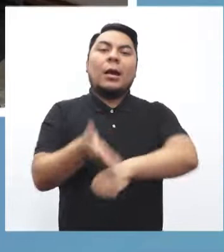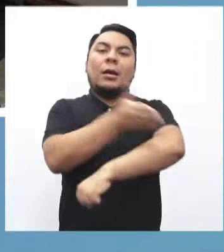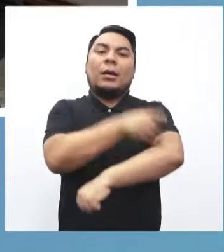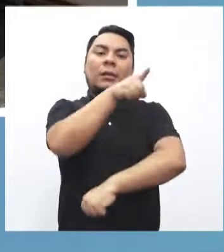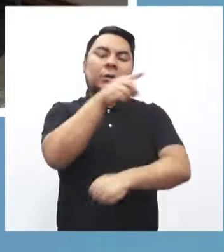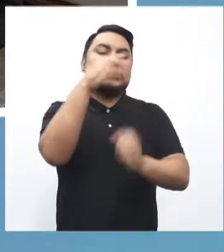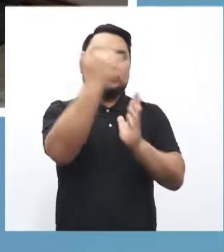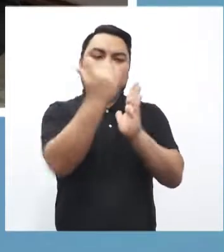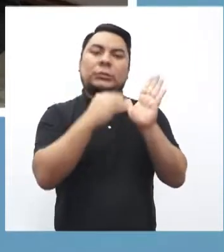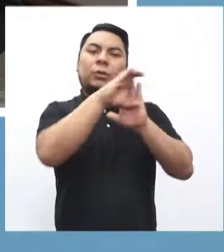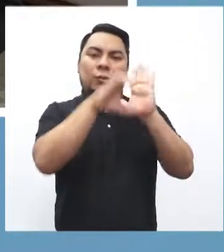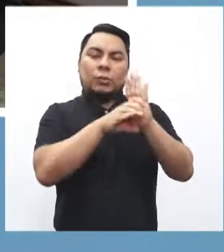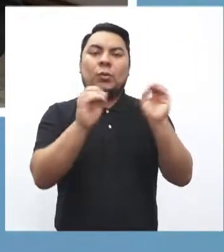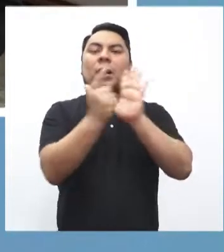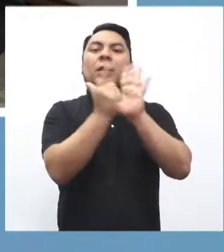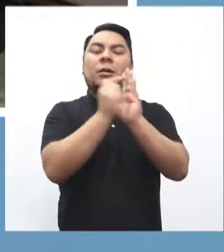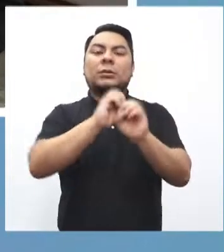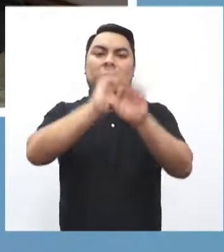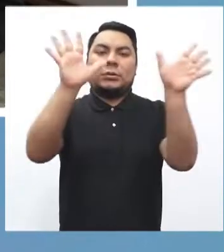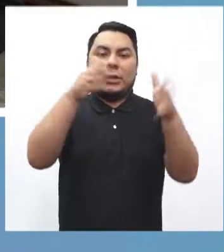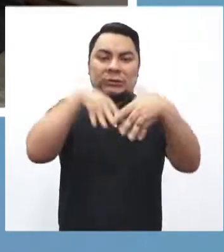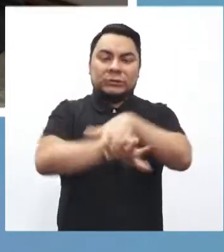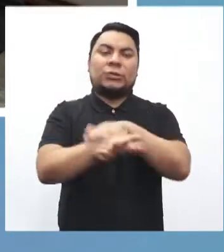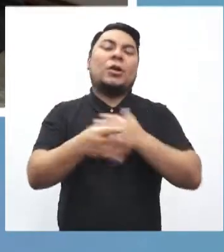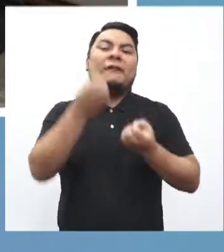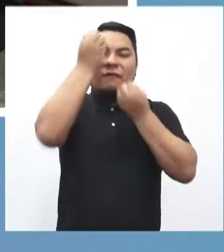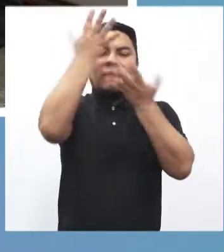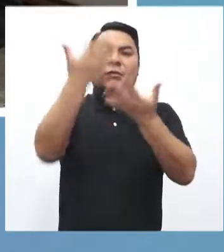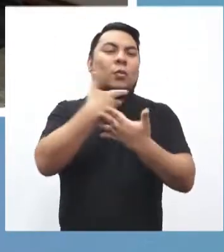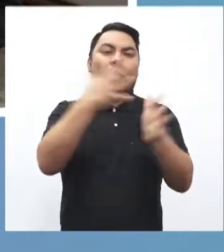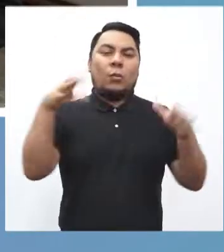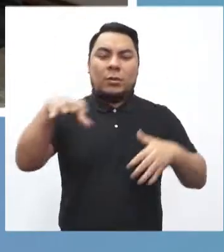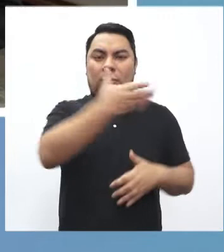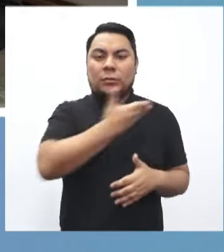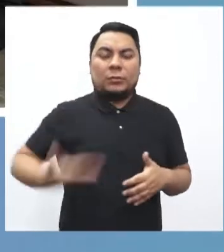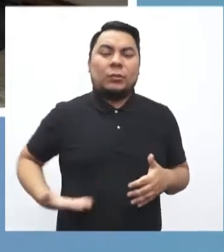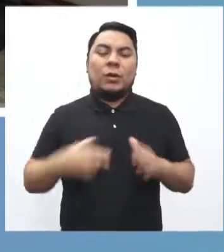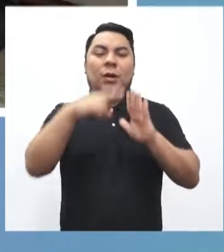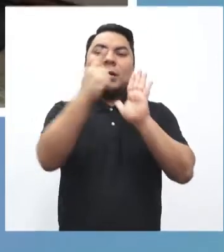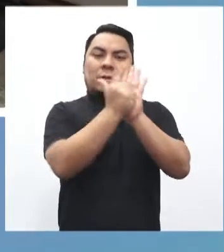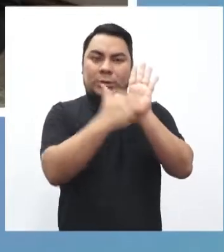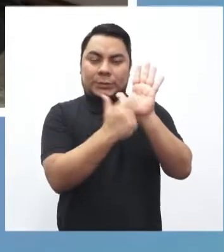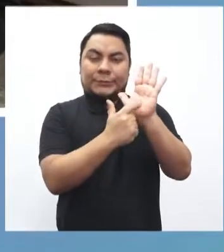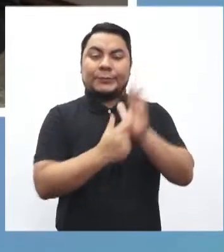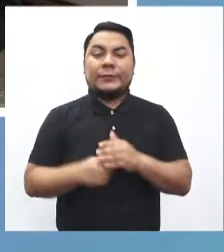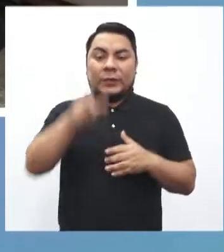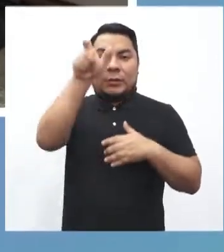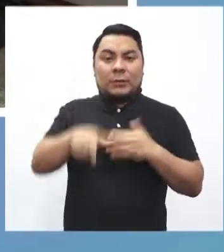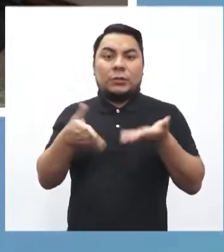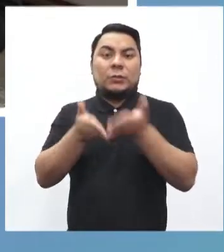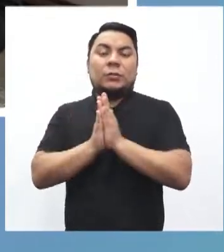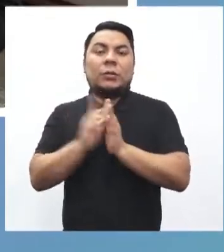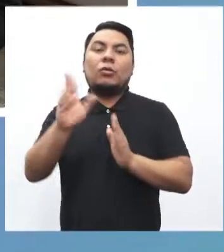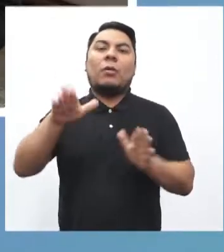en la Constitución, en la Ley de Transparencia y Acceso a la Información Pública o cualquier otra norma con rango de ley. El solicitante no